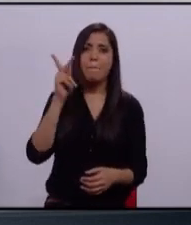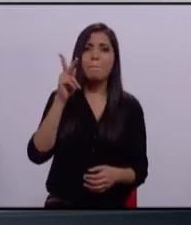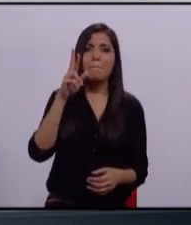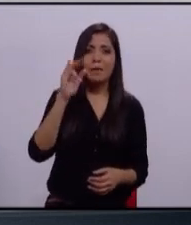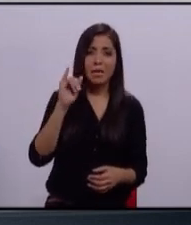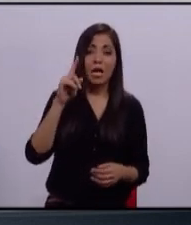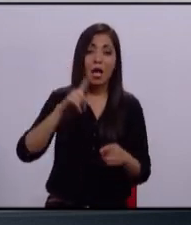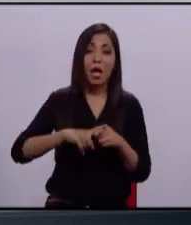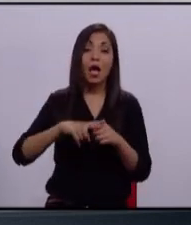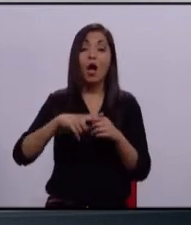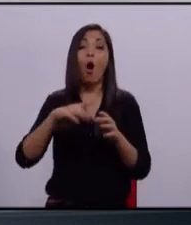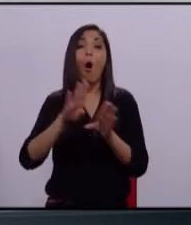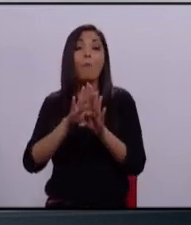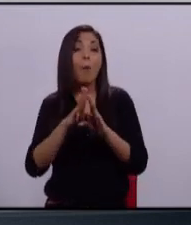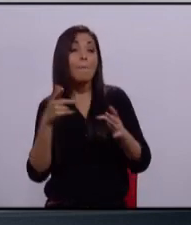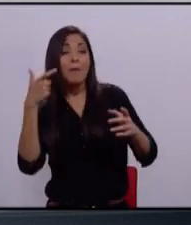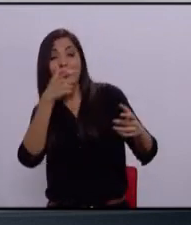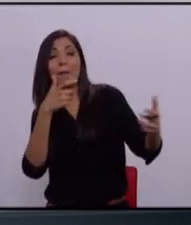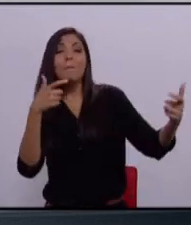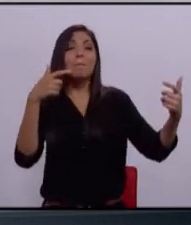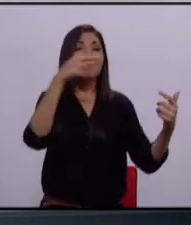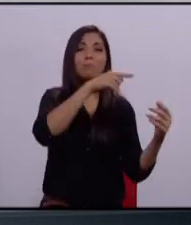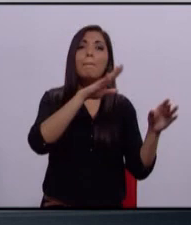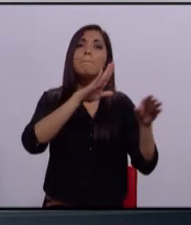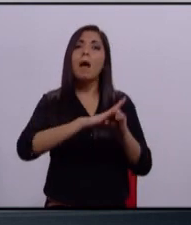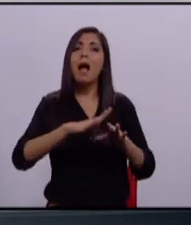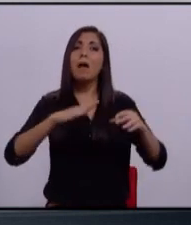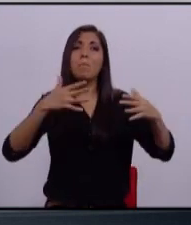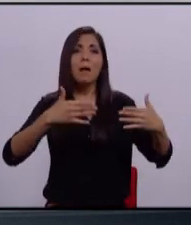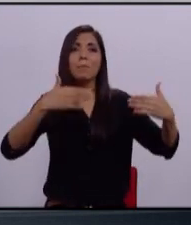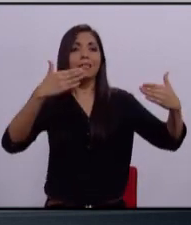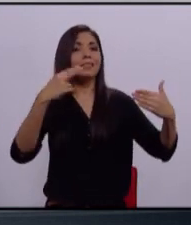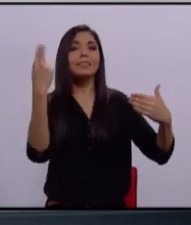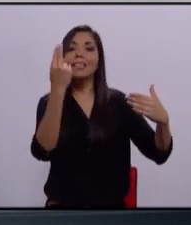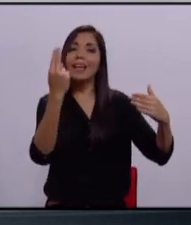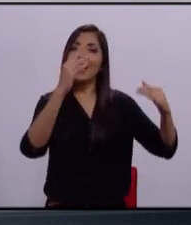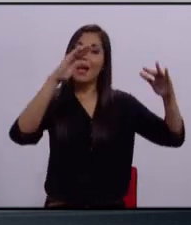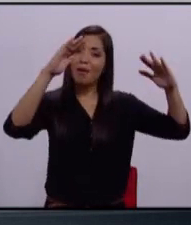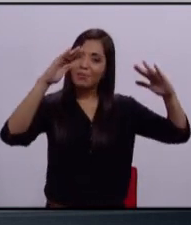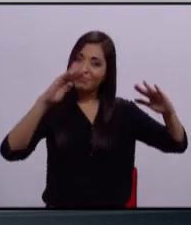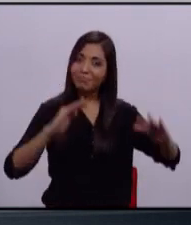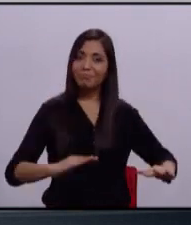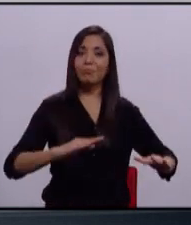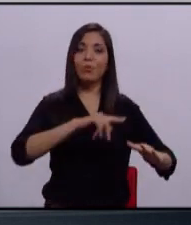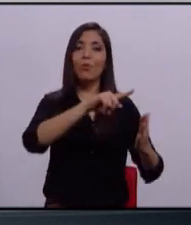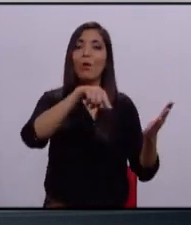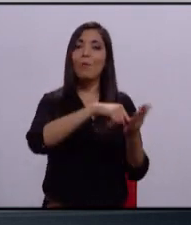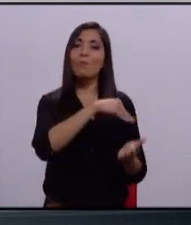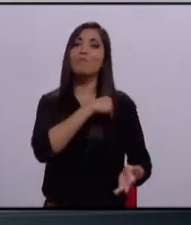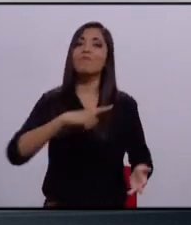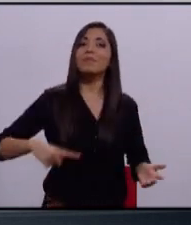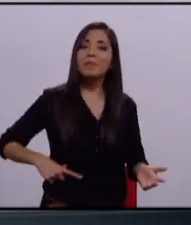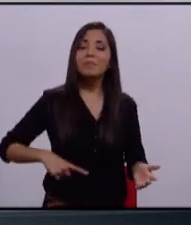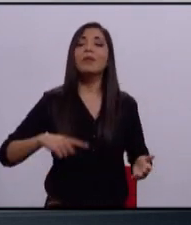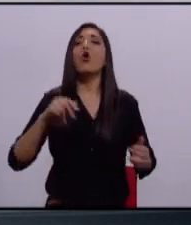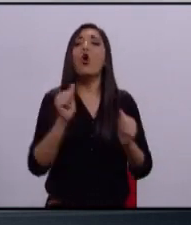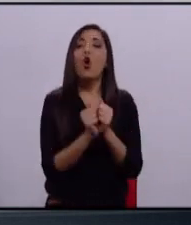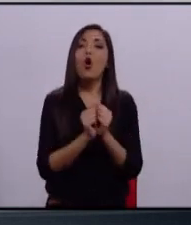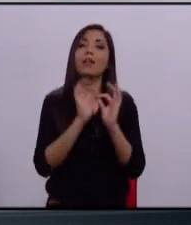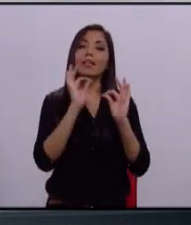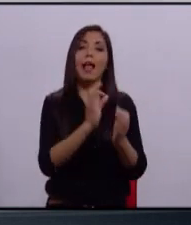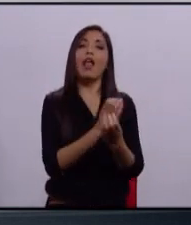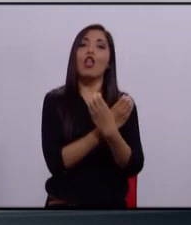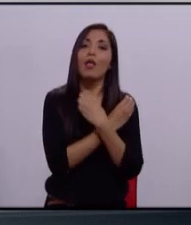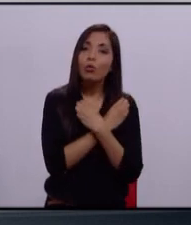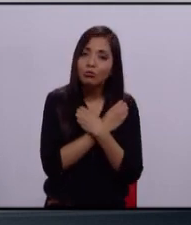fuego no se ataca con fuego, el mal no se ataca con mal. Necesitamos serenar nuestro municipio y nuestro país con educación,